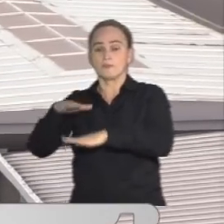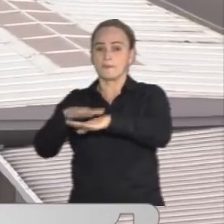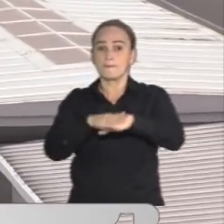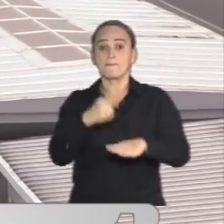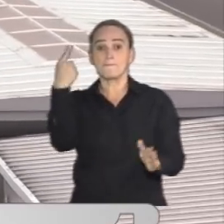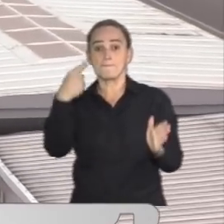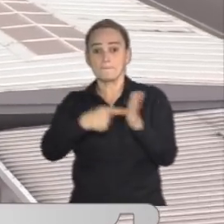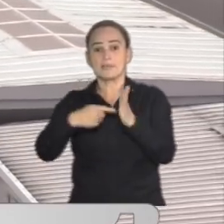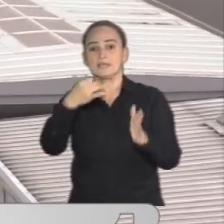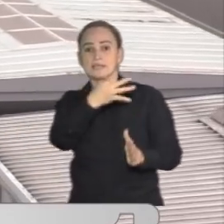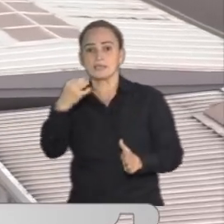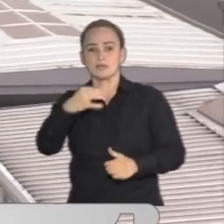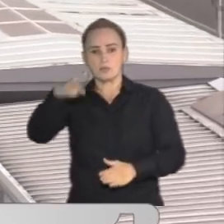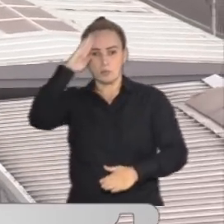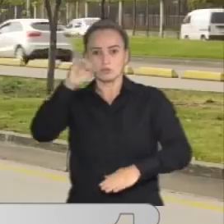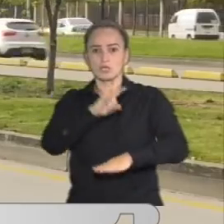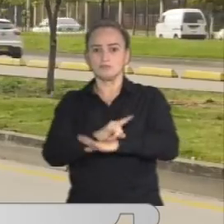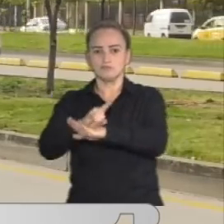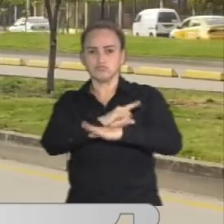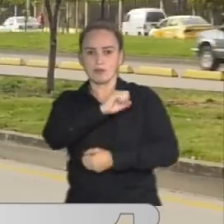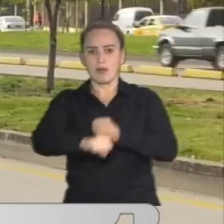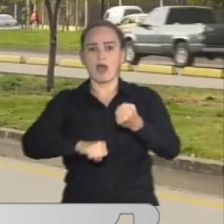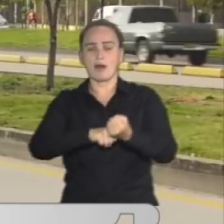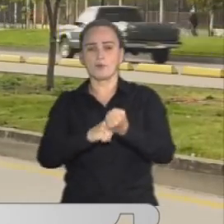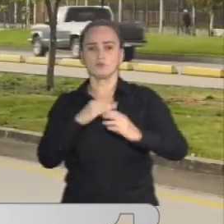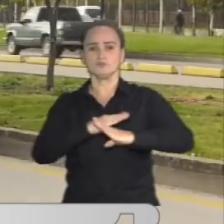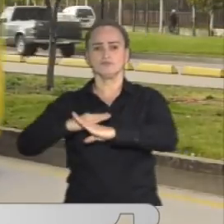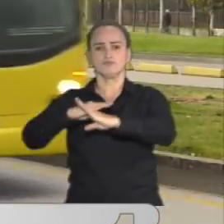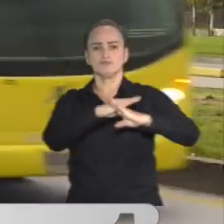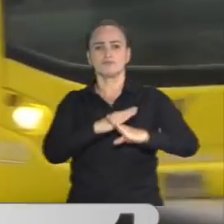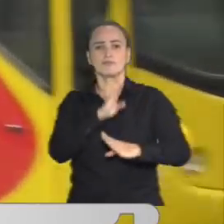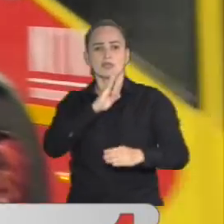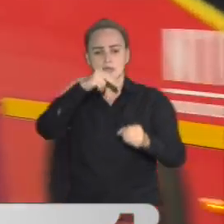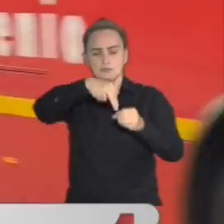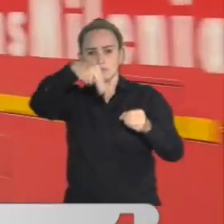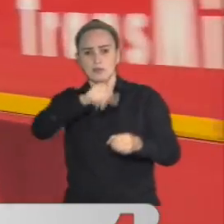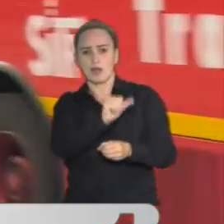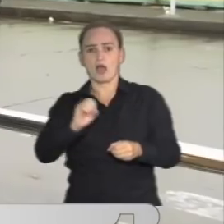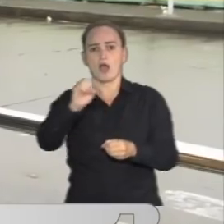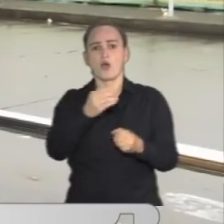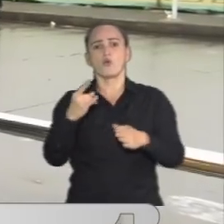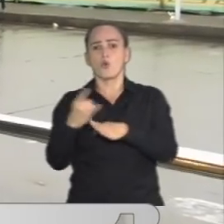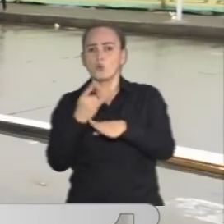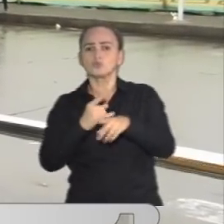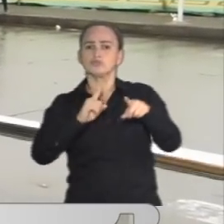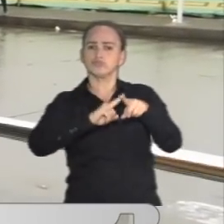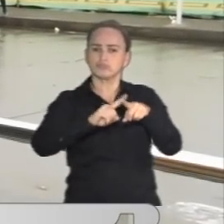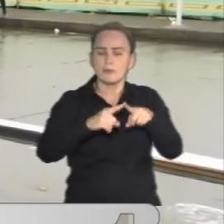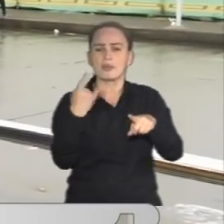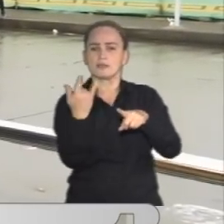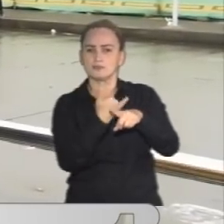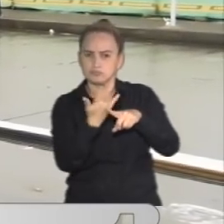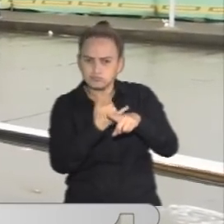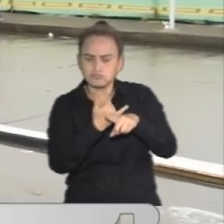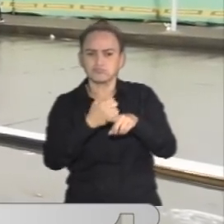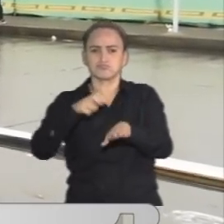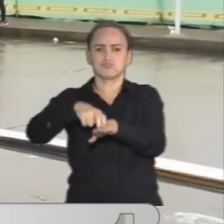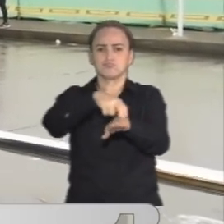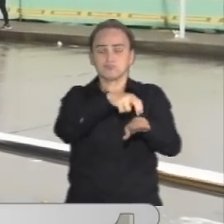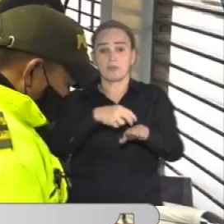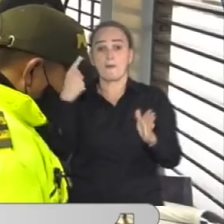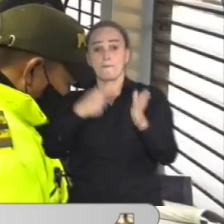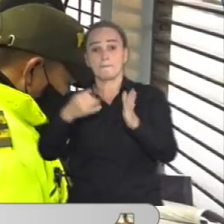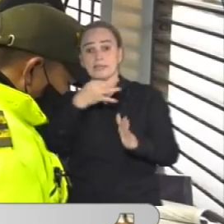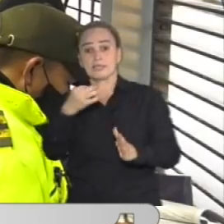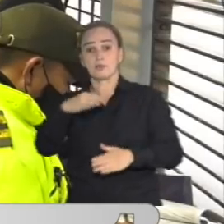serán más de 1.300 policías los que estarán a cargo de la seguridad de todas las personas que se transportan en este medio masivo de transporte. 1